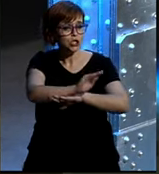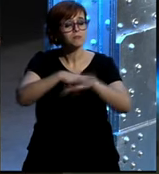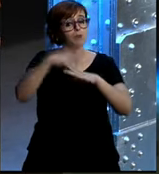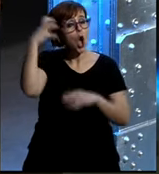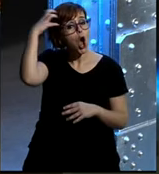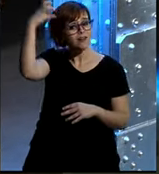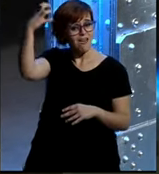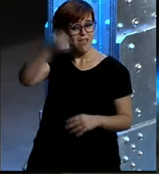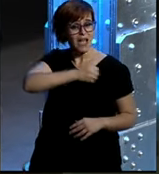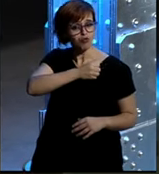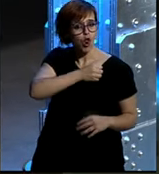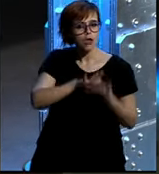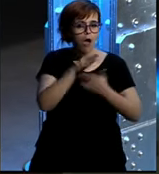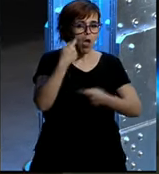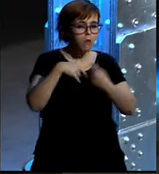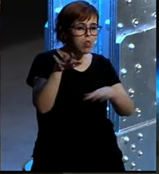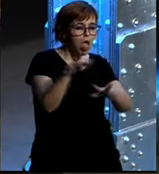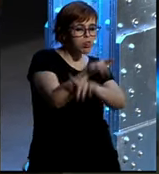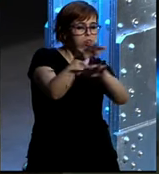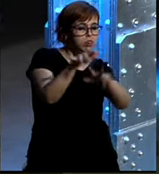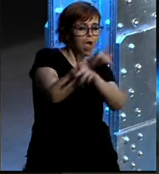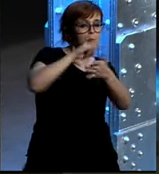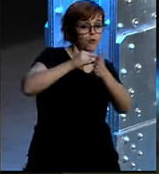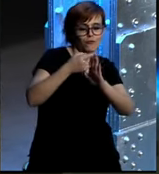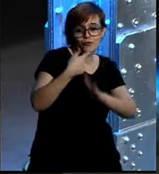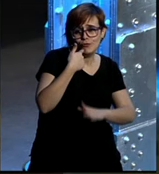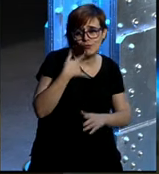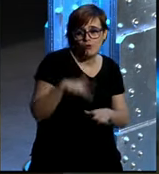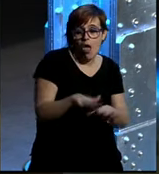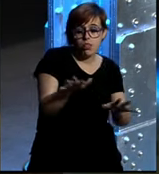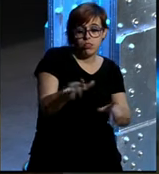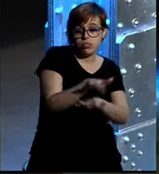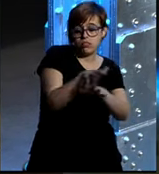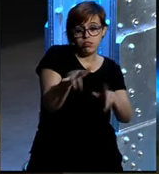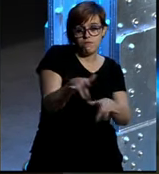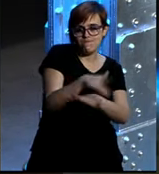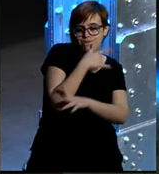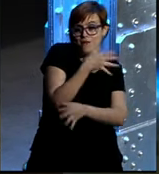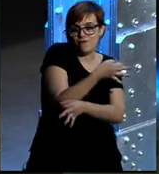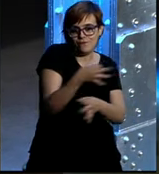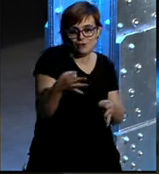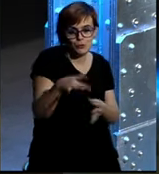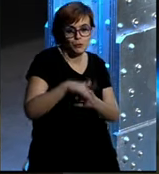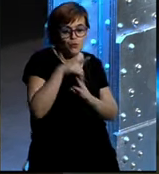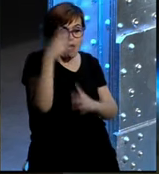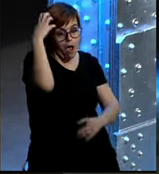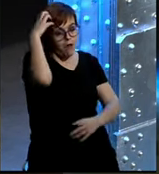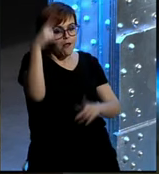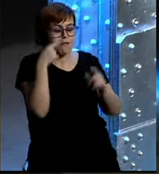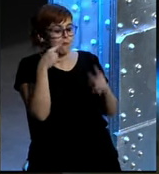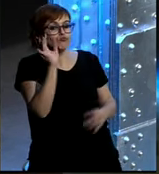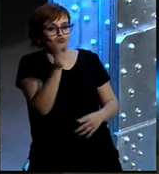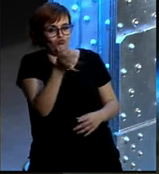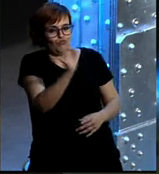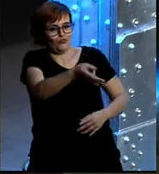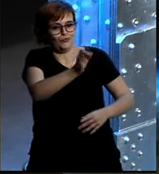reyes católicos y por suerte les vendió bien la moto o la película y se lo creyeron y gracias a